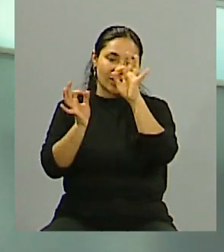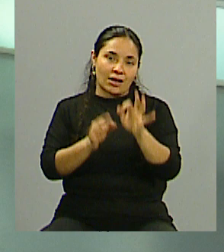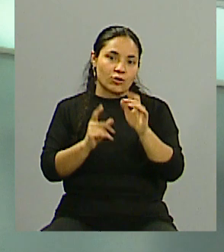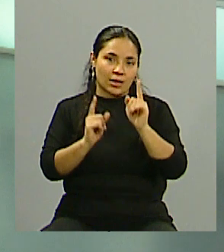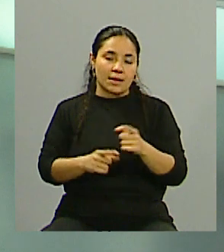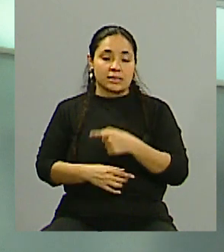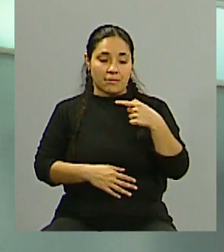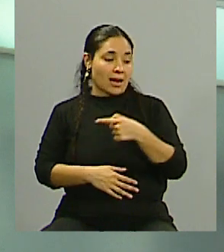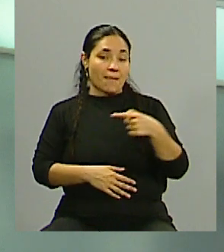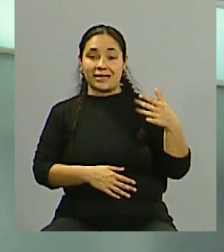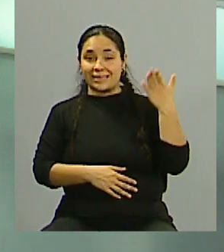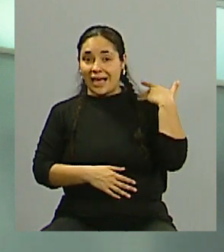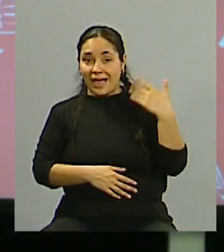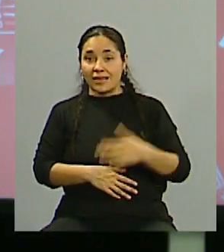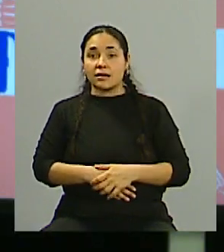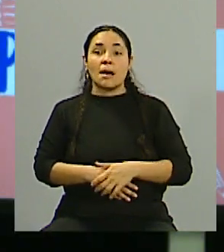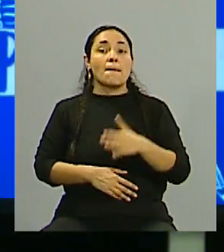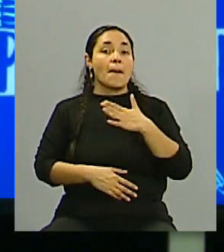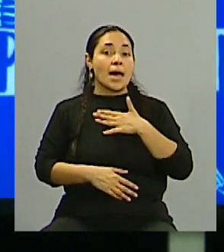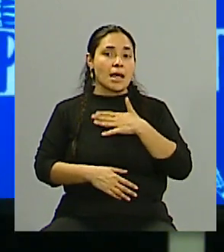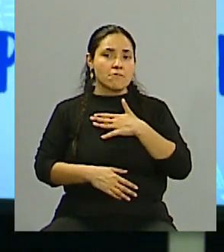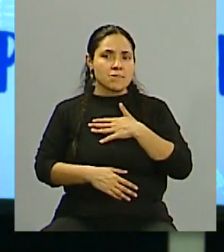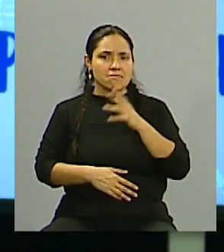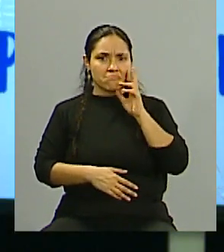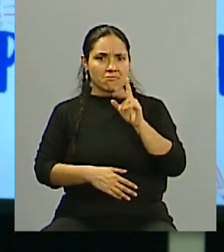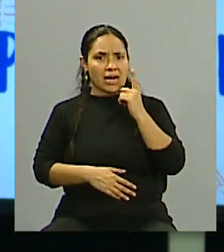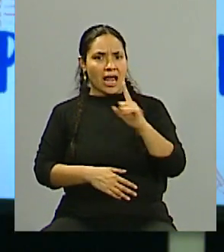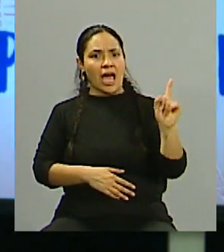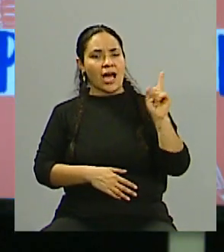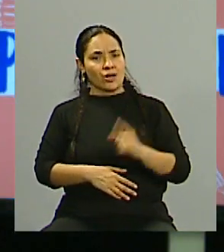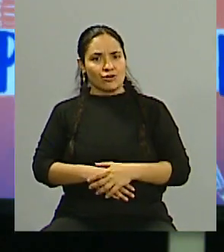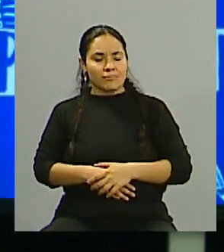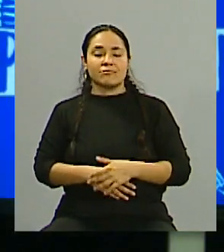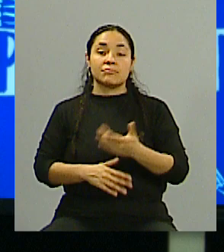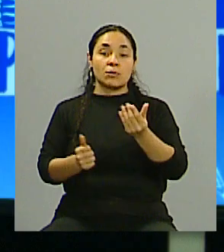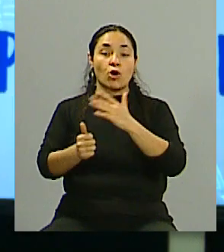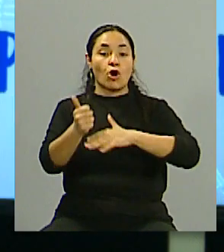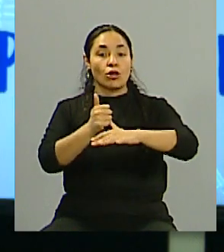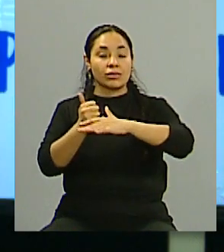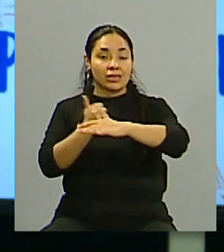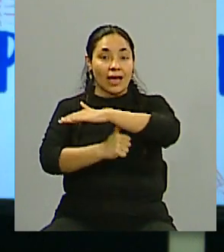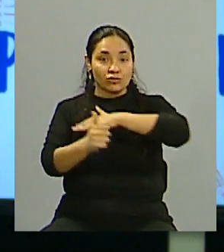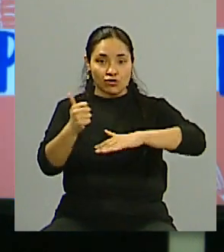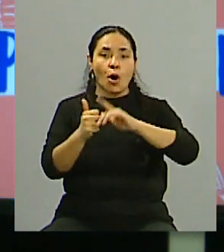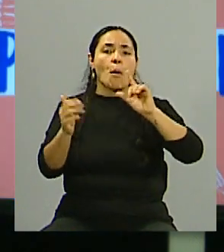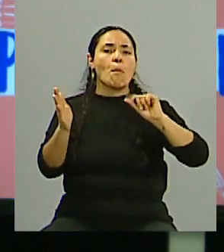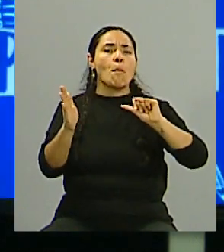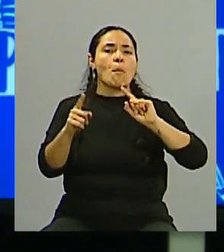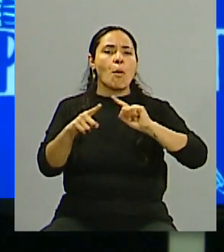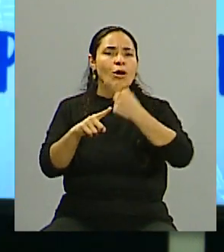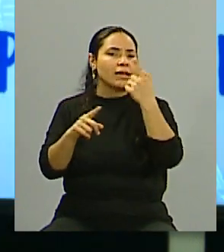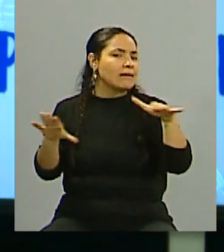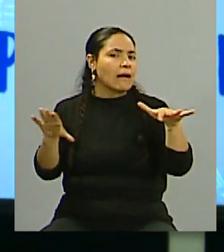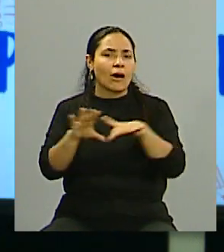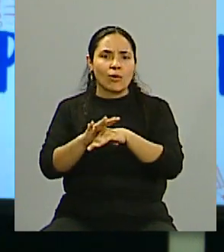Mendoza la semana pasada, lo que a mí me parecía casi paradójico es, en un contexto de agenda política, en la misma semana creo que